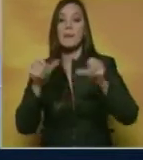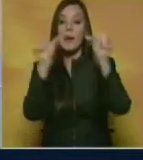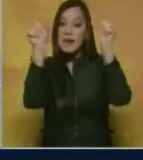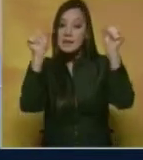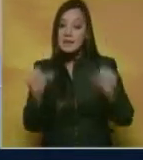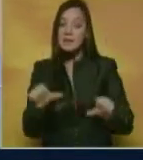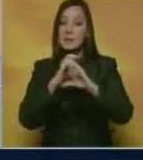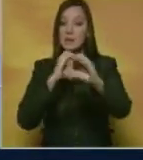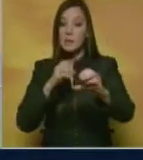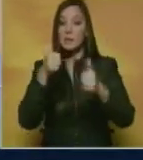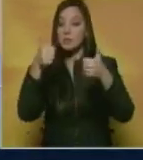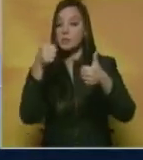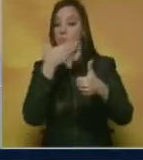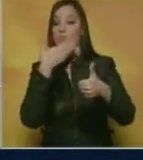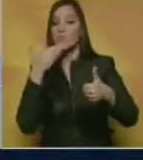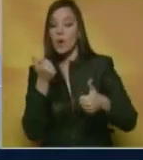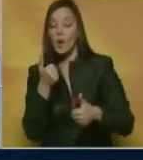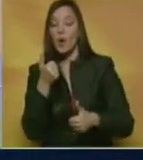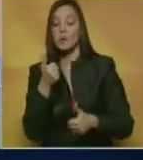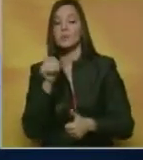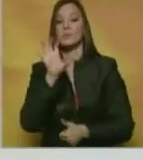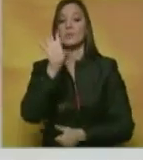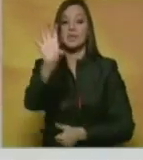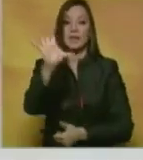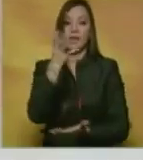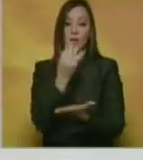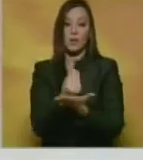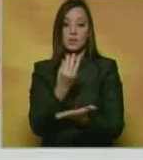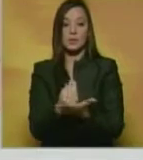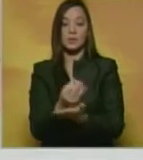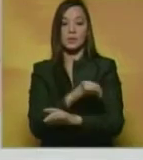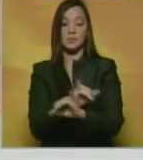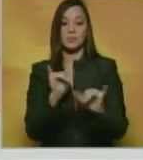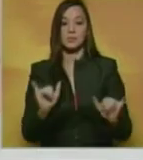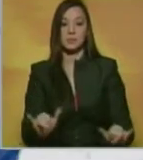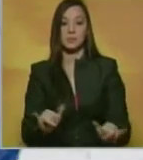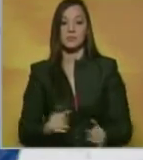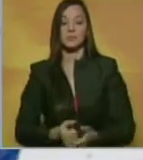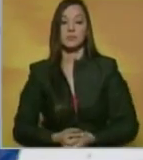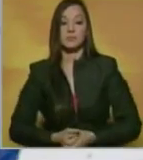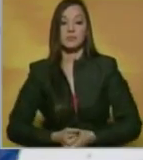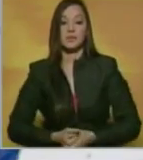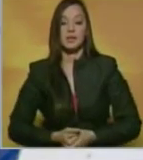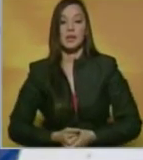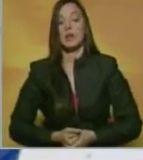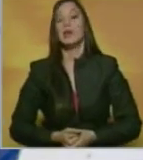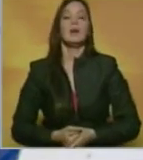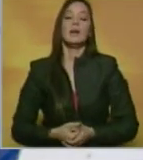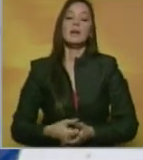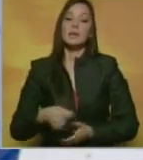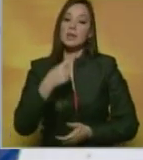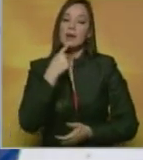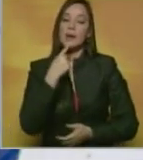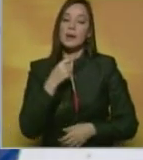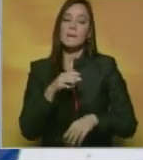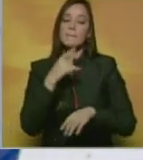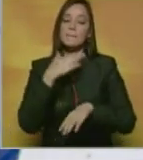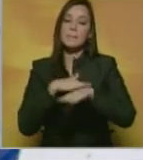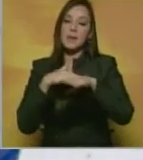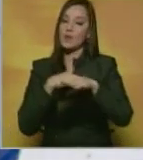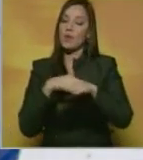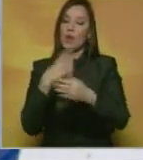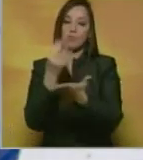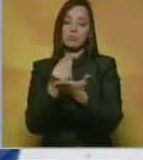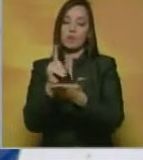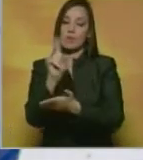transporte en la entidad. Desde el Estado de Anzuategui, Martínez, Noticiero Benevisión. El presidente de la Federación de Trabajadores de Nueva